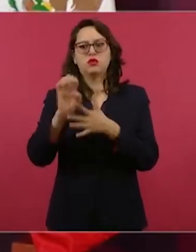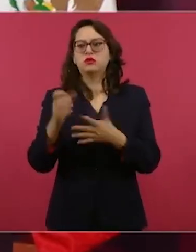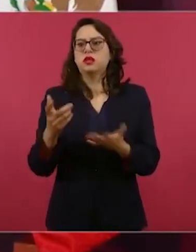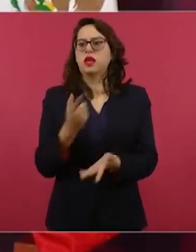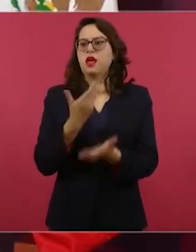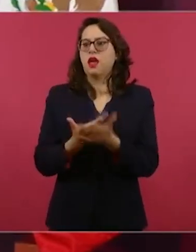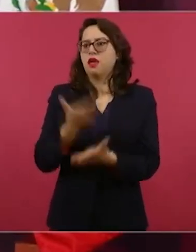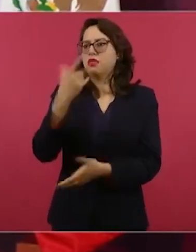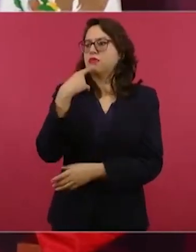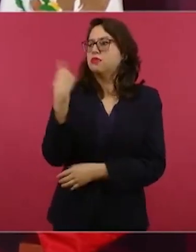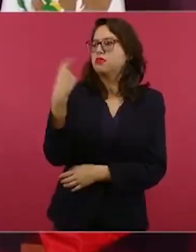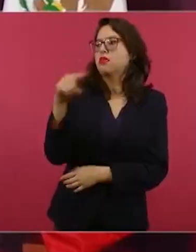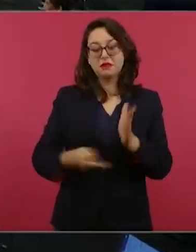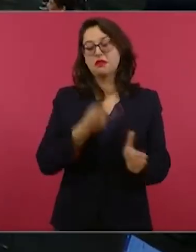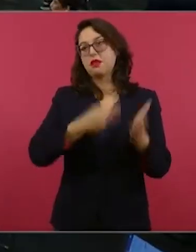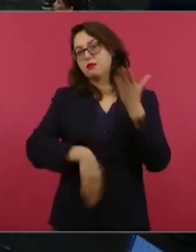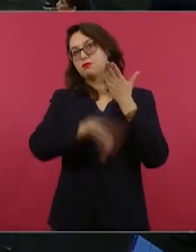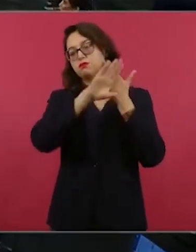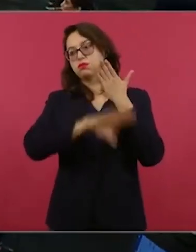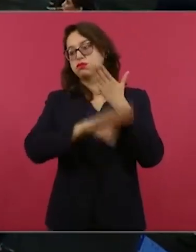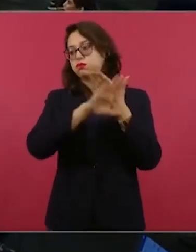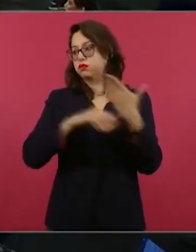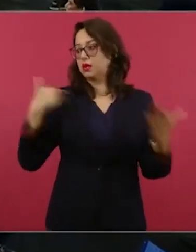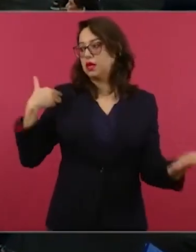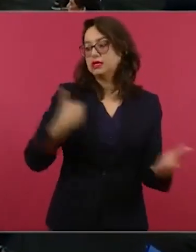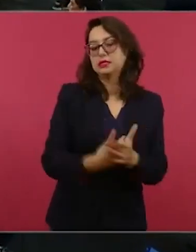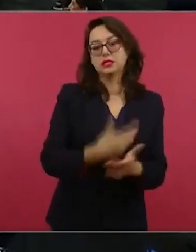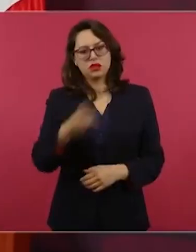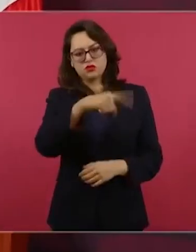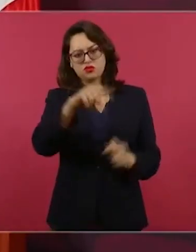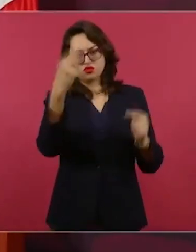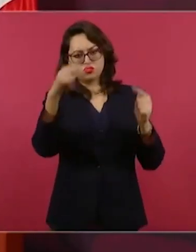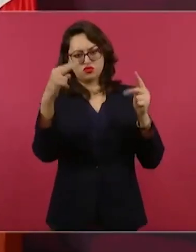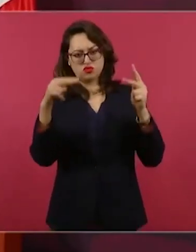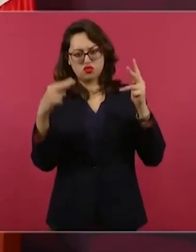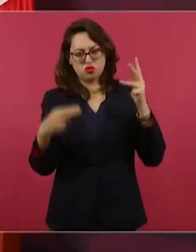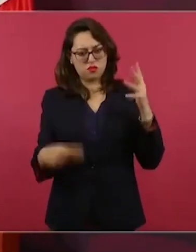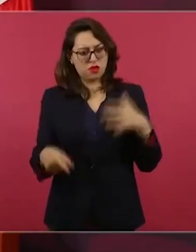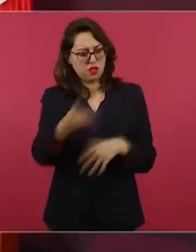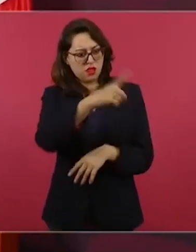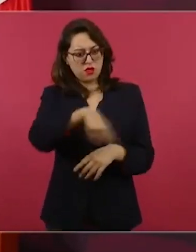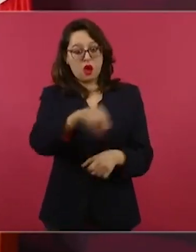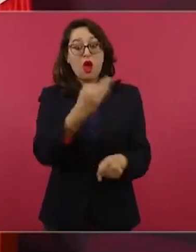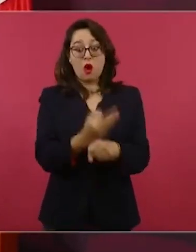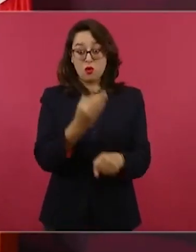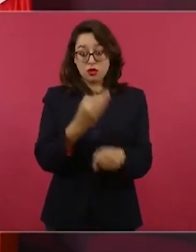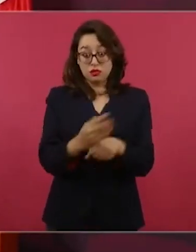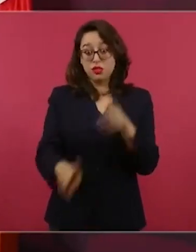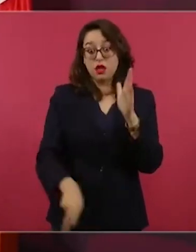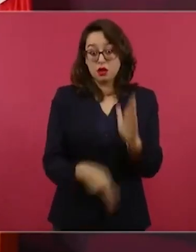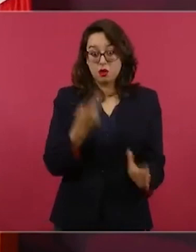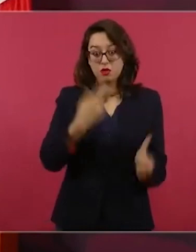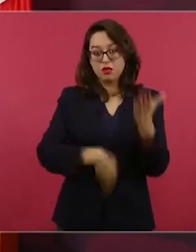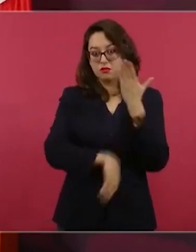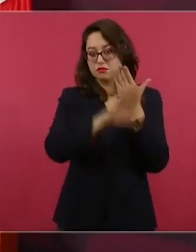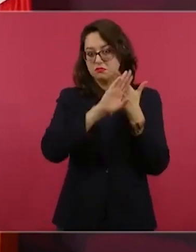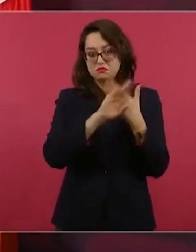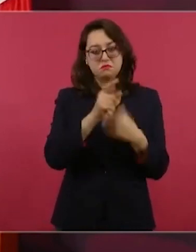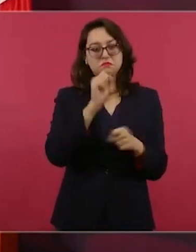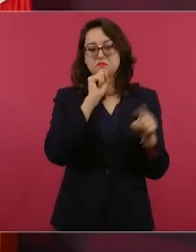Gómez Mon, este Carvajal, todos estos, no está aquí